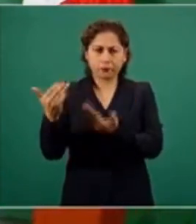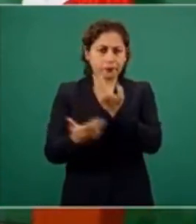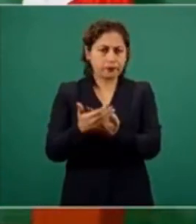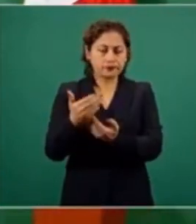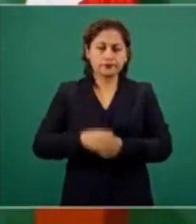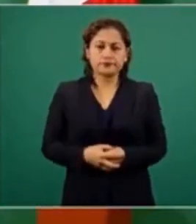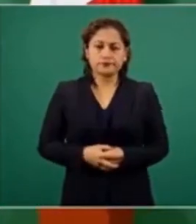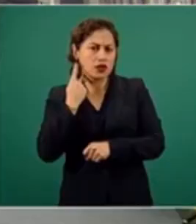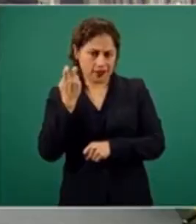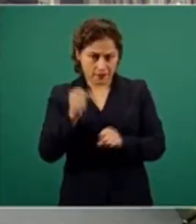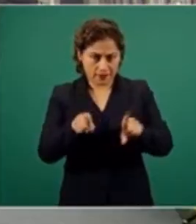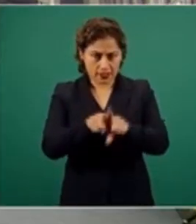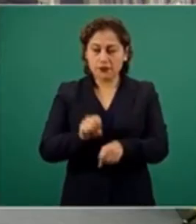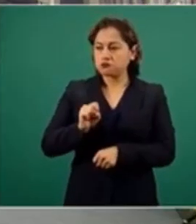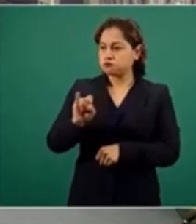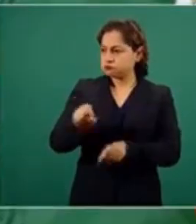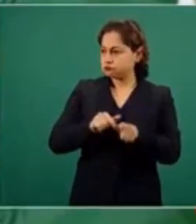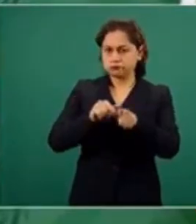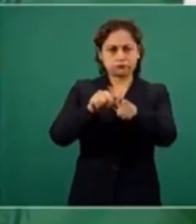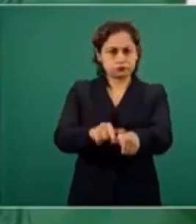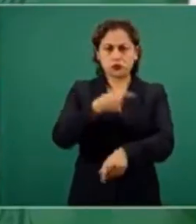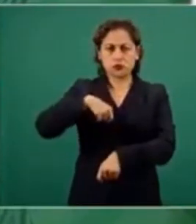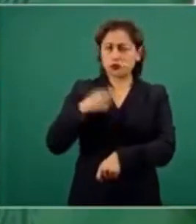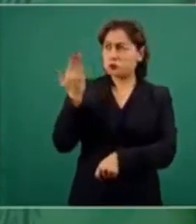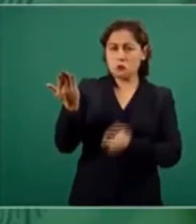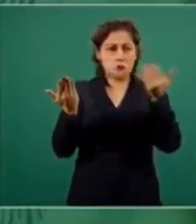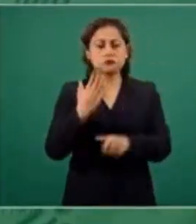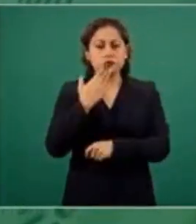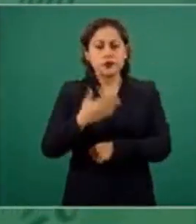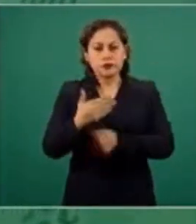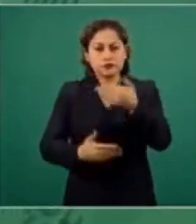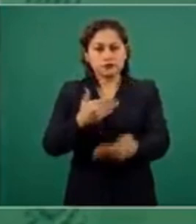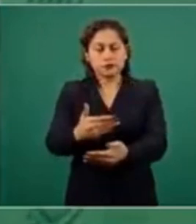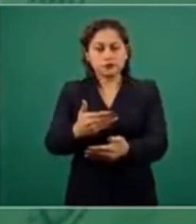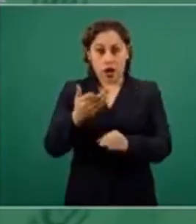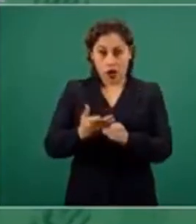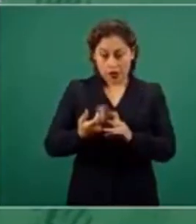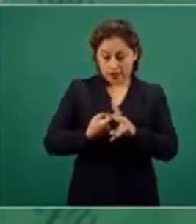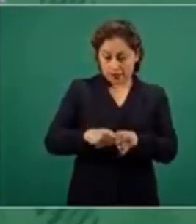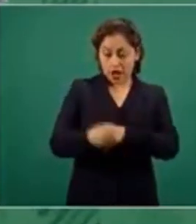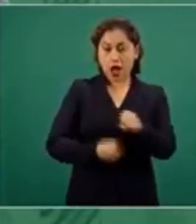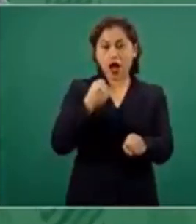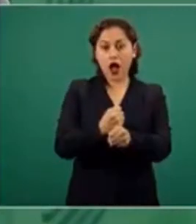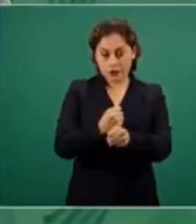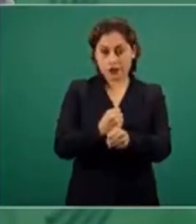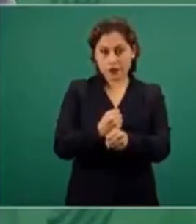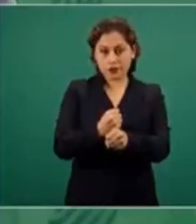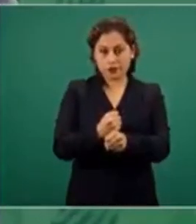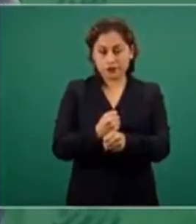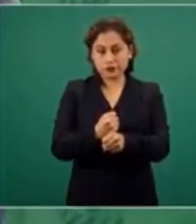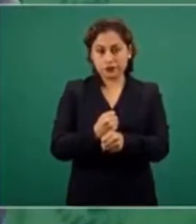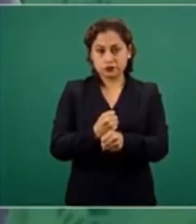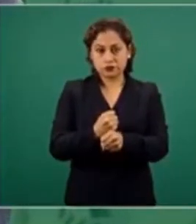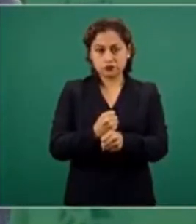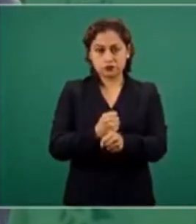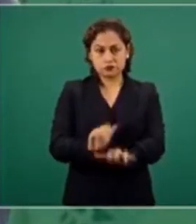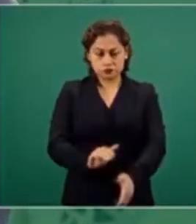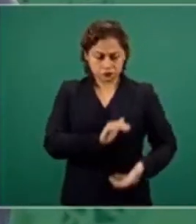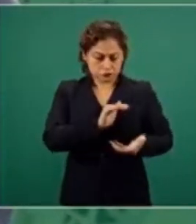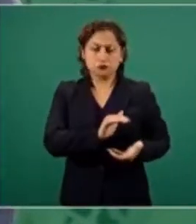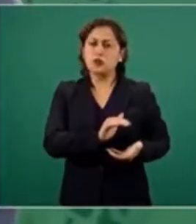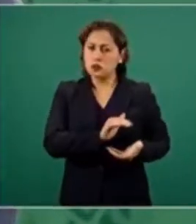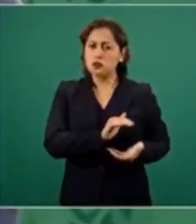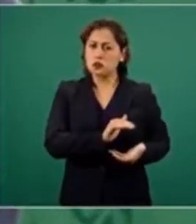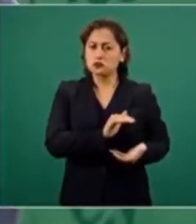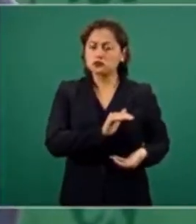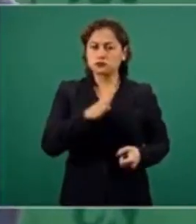el salario mínimo. No nos vamos a endeudar. Tenemos finanzas públicas sanas. Empezamos el año con recursos. Debemos de tener